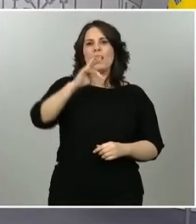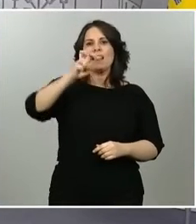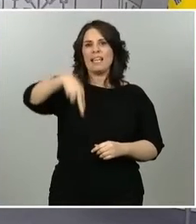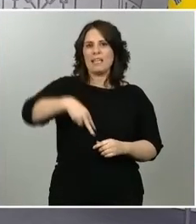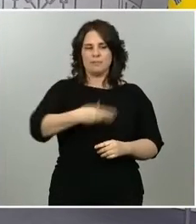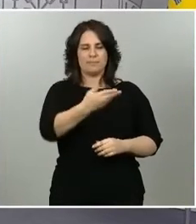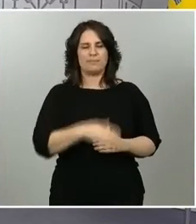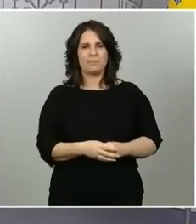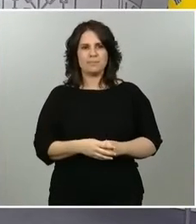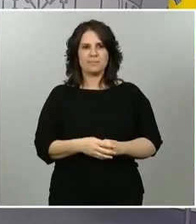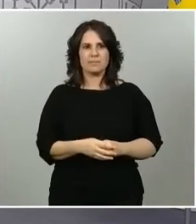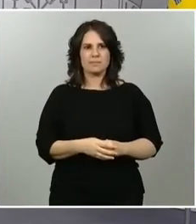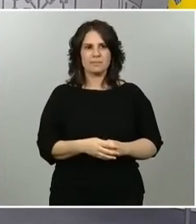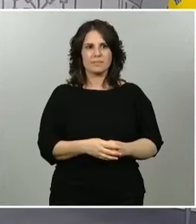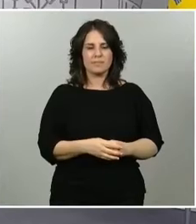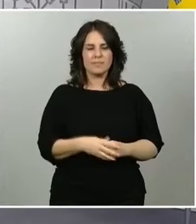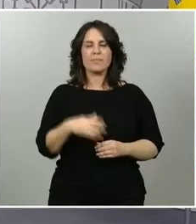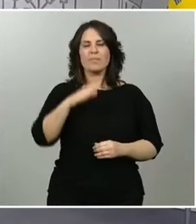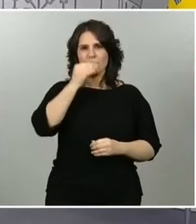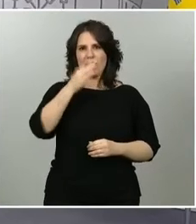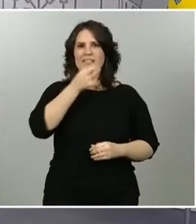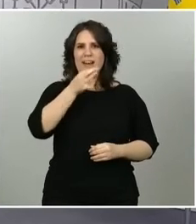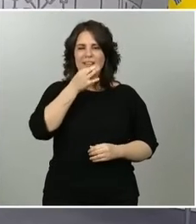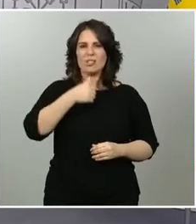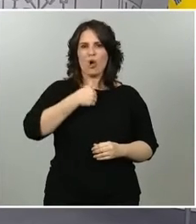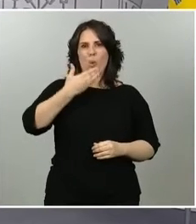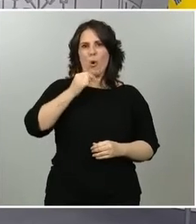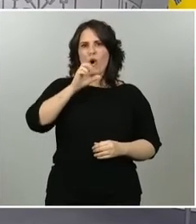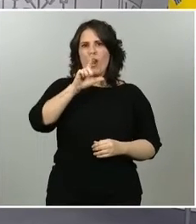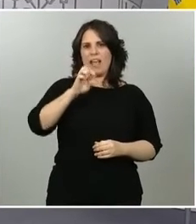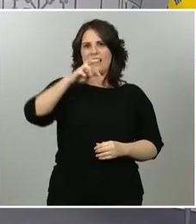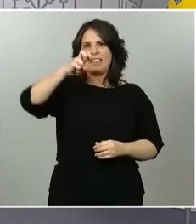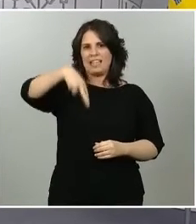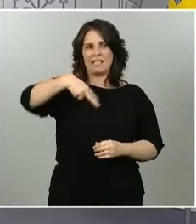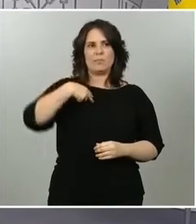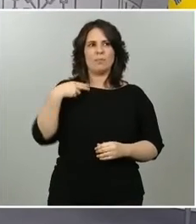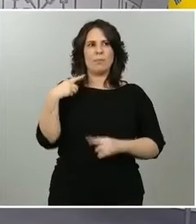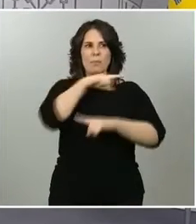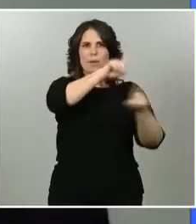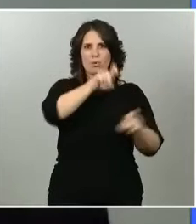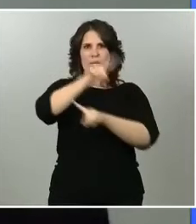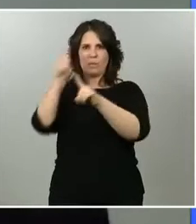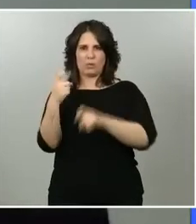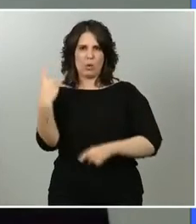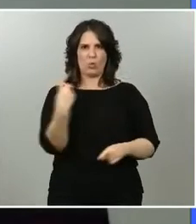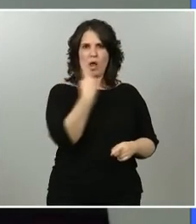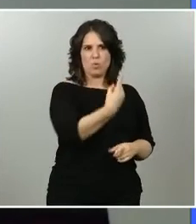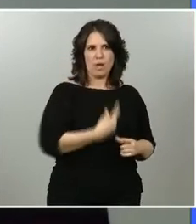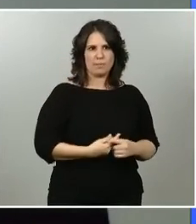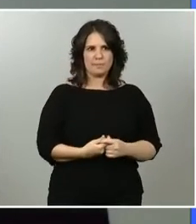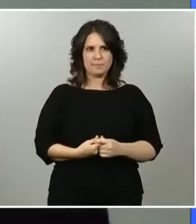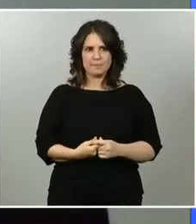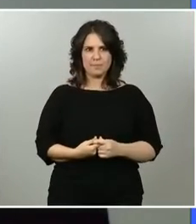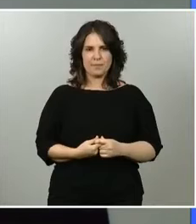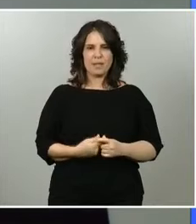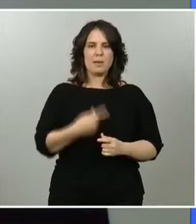Hola, buenas tardes. Soy Gustavo García, del boletín. Tenía una pregunta para cada uno. En primer lugar, la ministra portavoz, según avance